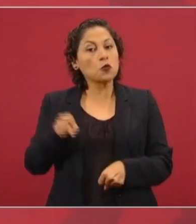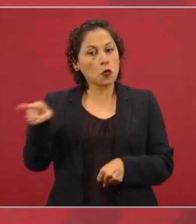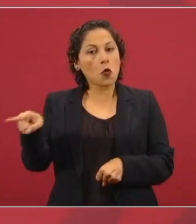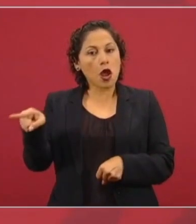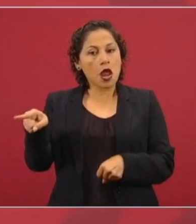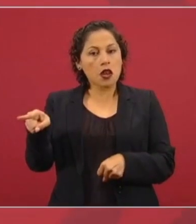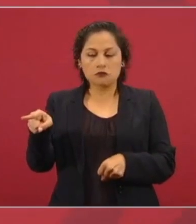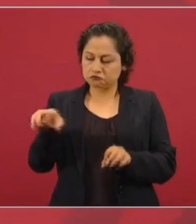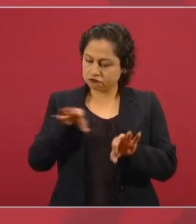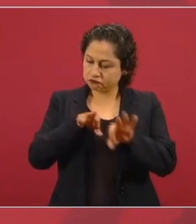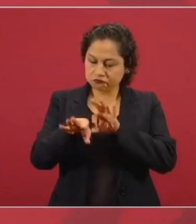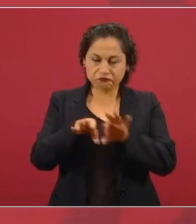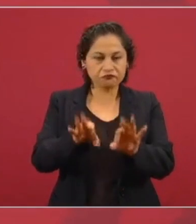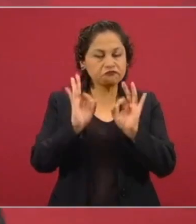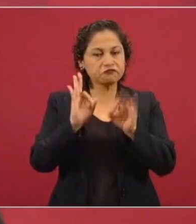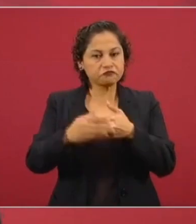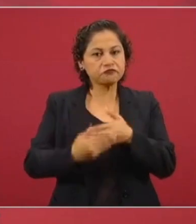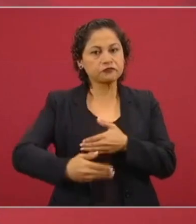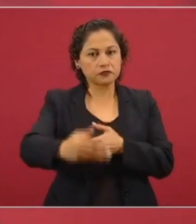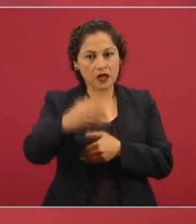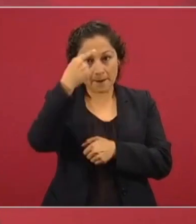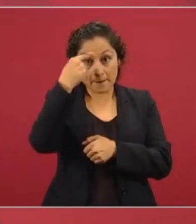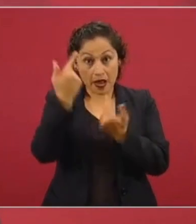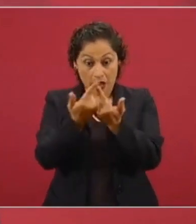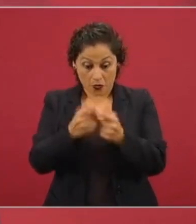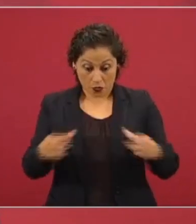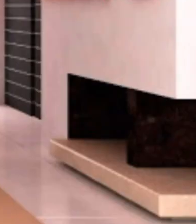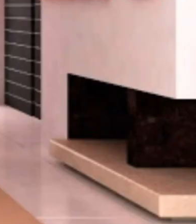para consolidar esta corporación